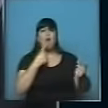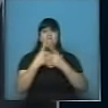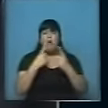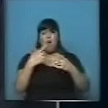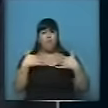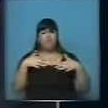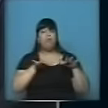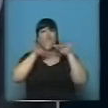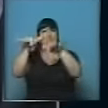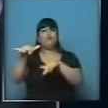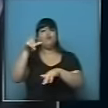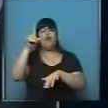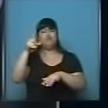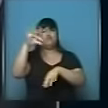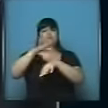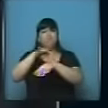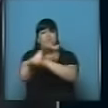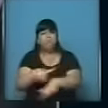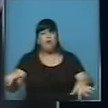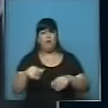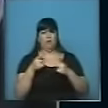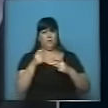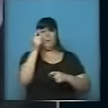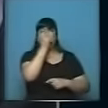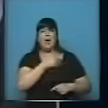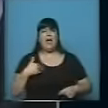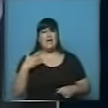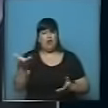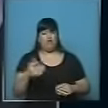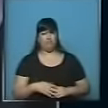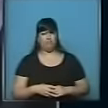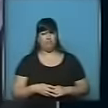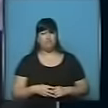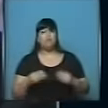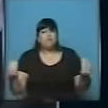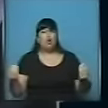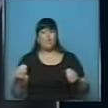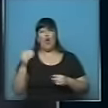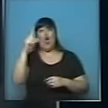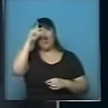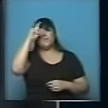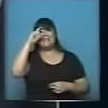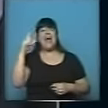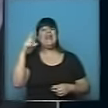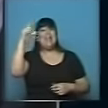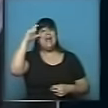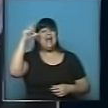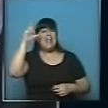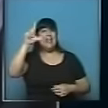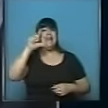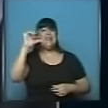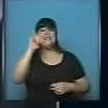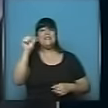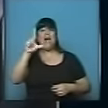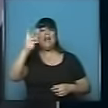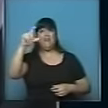se requieren de padres con sus hijos de la provincia de Buenos Aires. El hospital Elizalde, que está en la 9 de